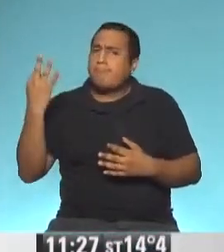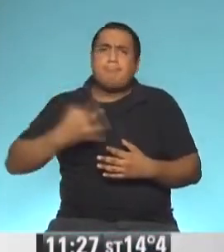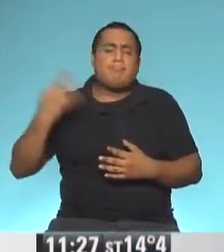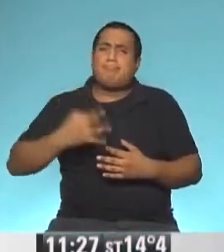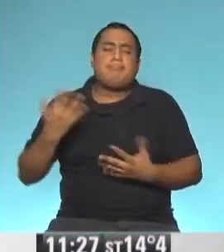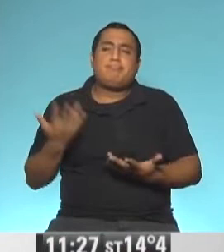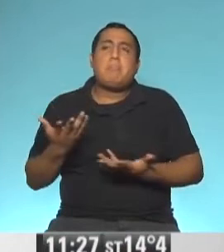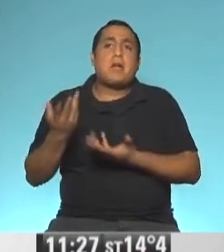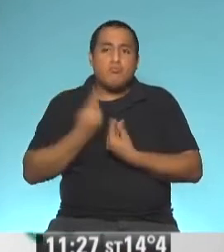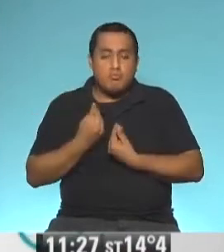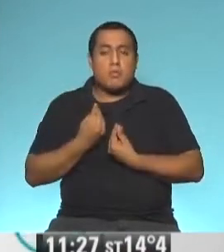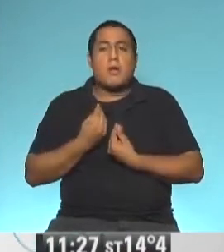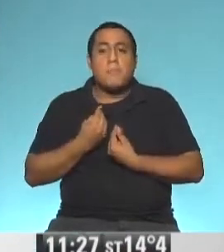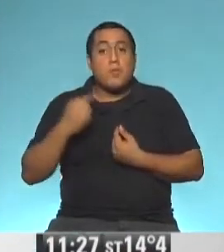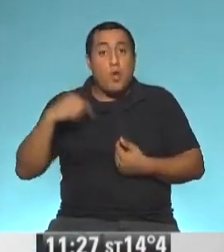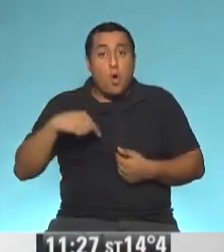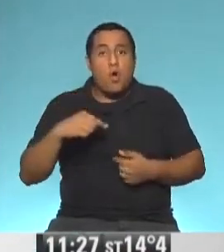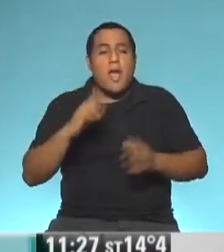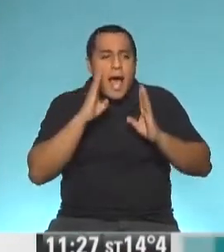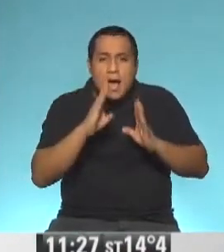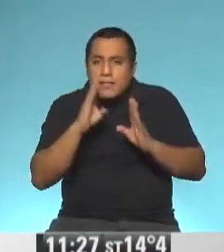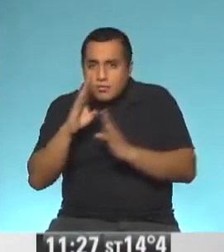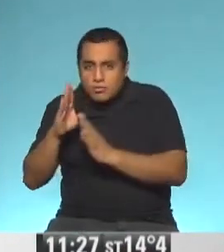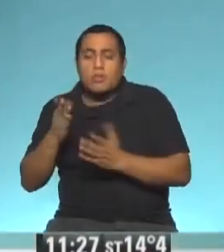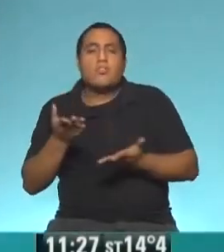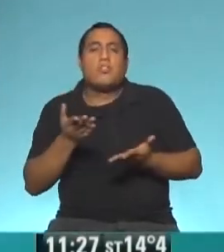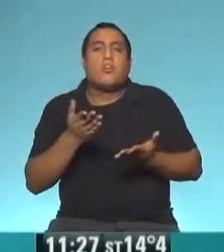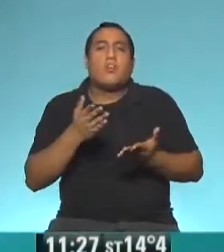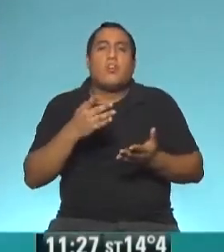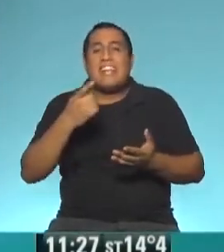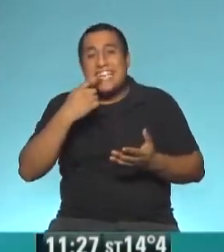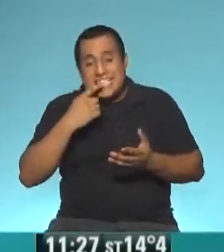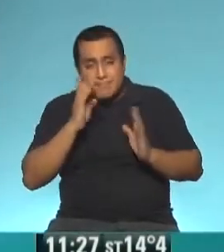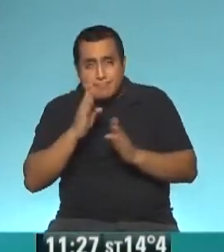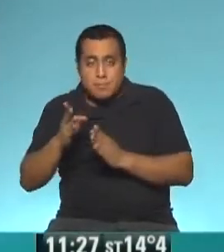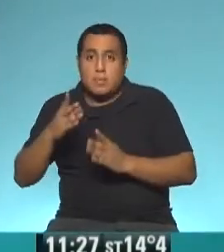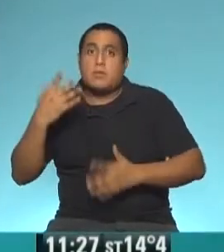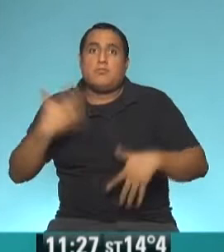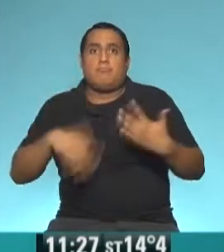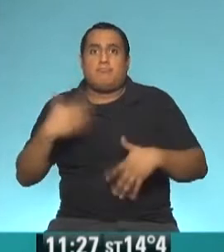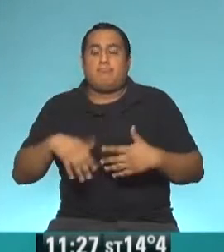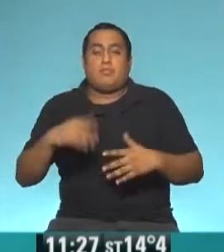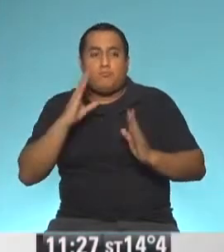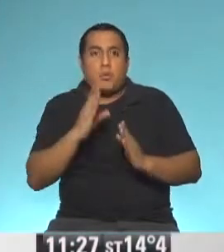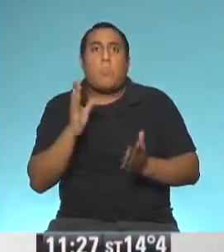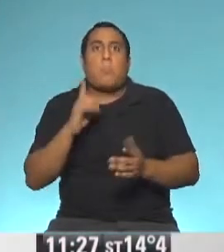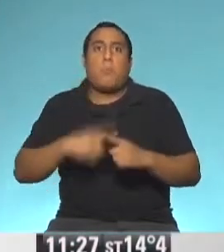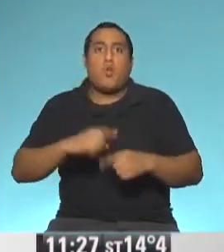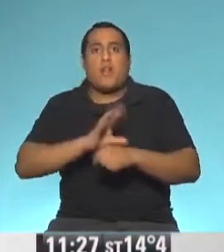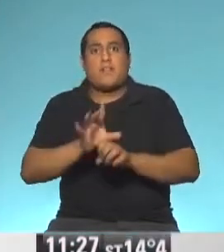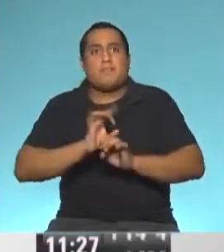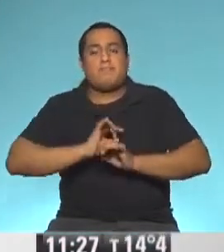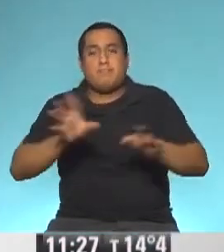hoy en día la atención odontológica está muy centrada en la urgencia por todo el tema del virus. Entonces la realidad es son